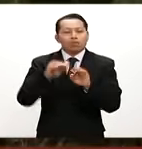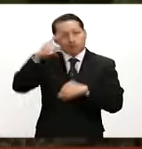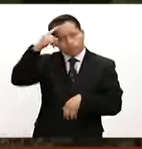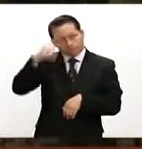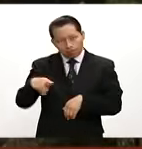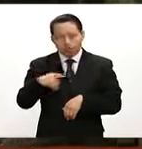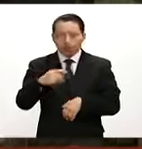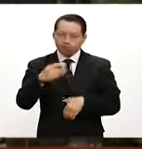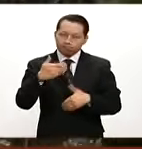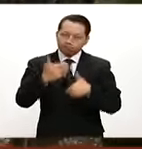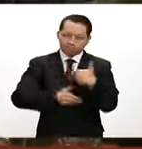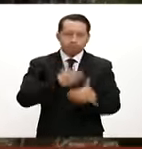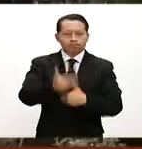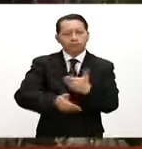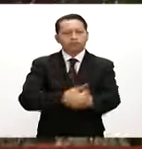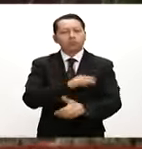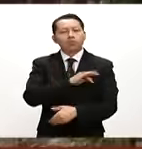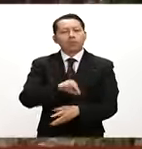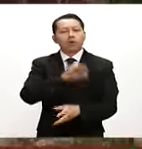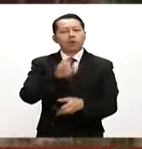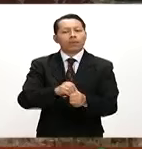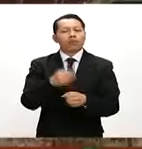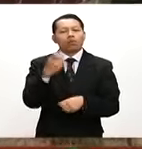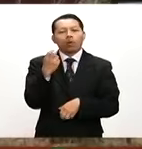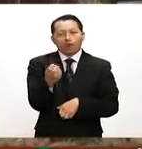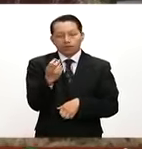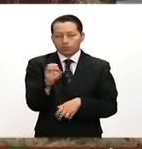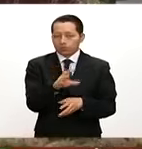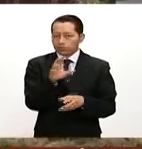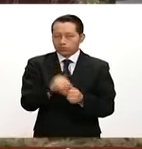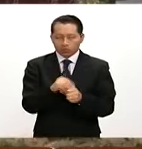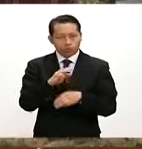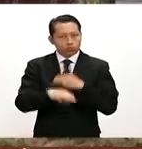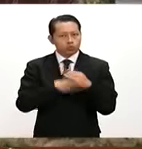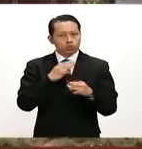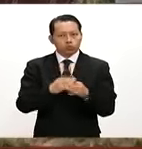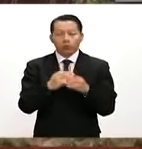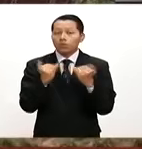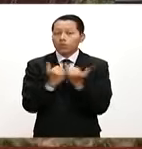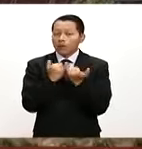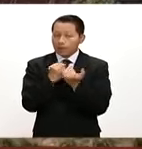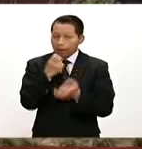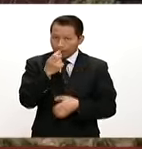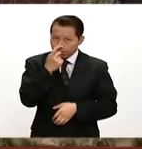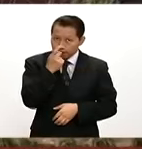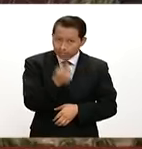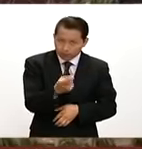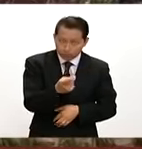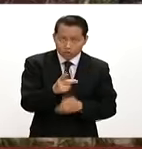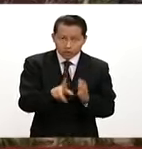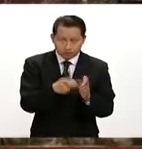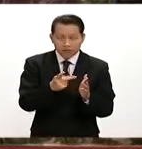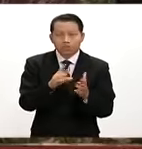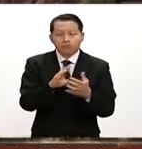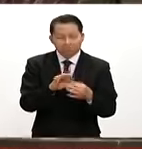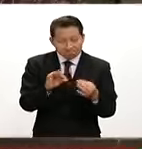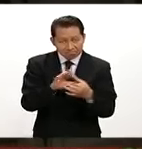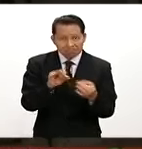poder generar los elementos de esta gobernanza global. Repito, ha habido